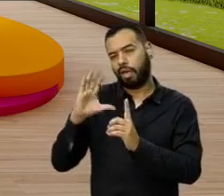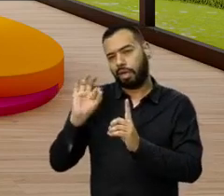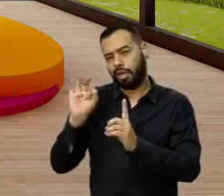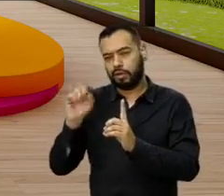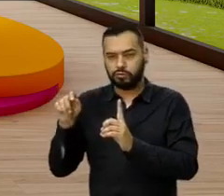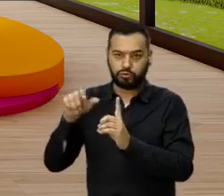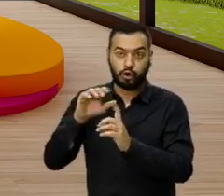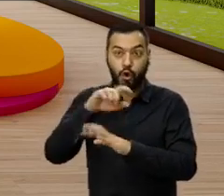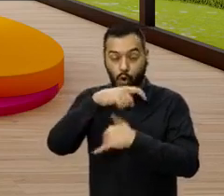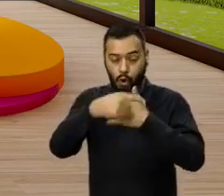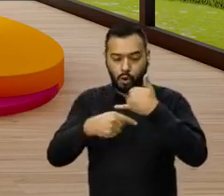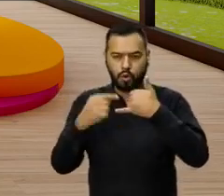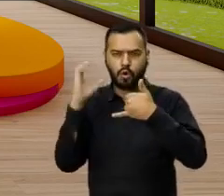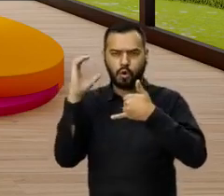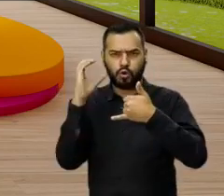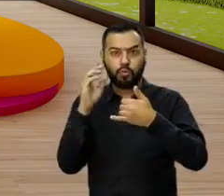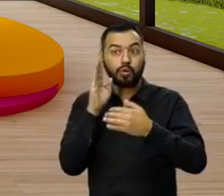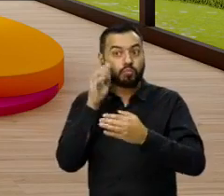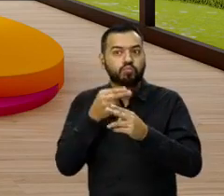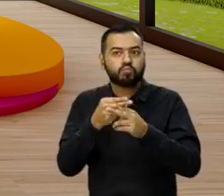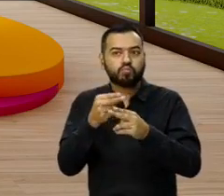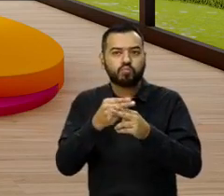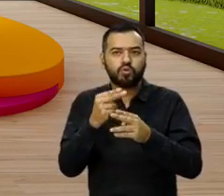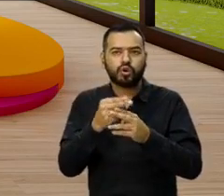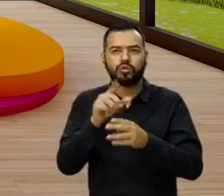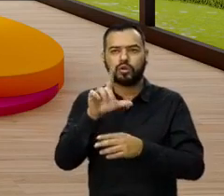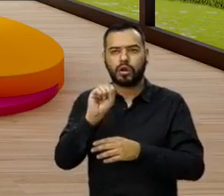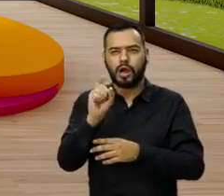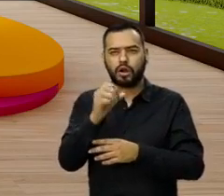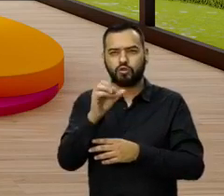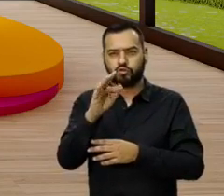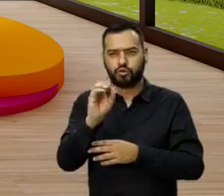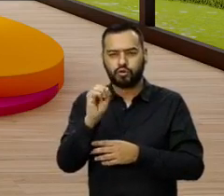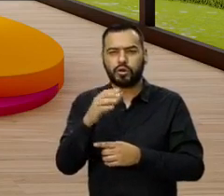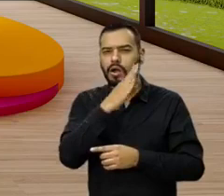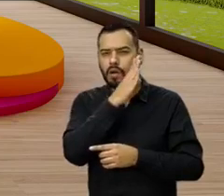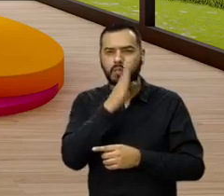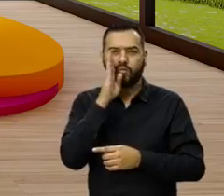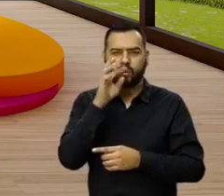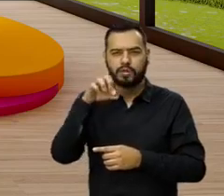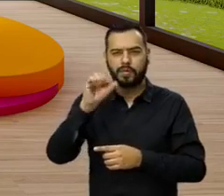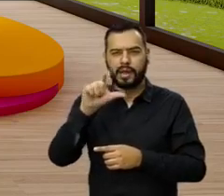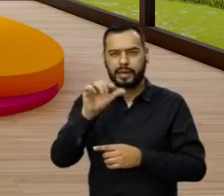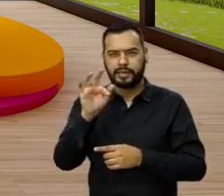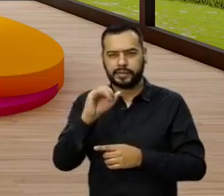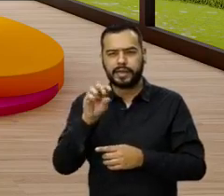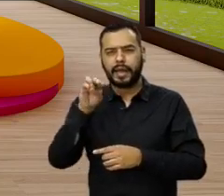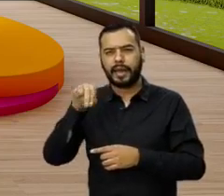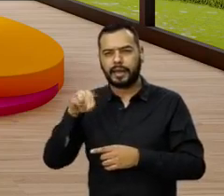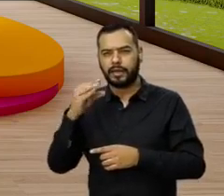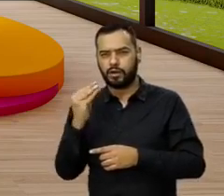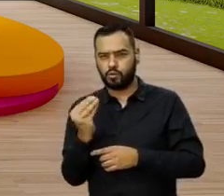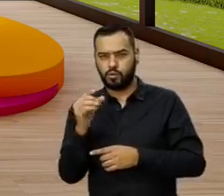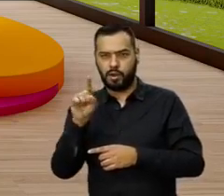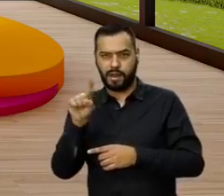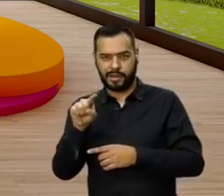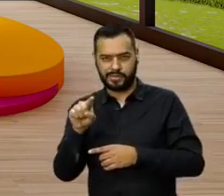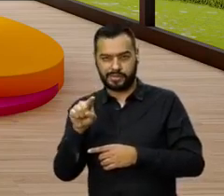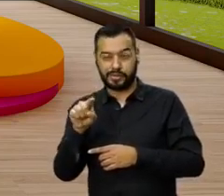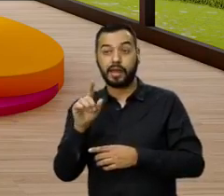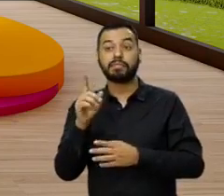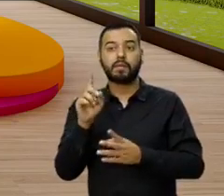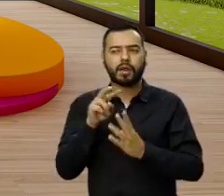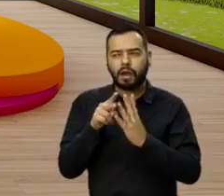el país. Además, próximos lanzamientos como Lagos de Torca, Bosa Palestina y NQS. También muchas